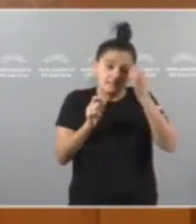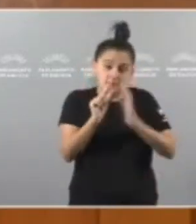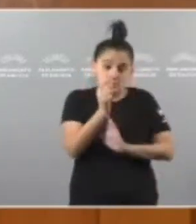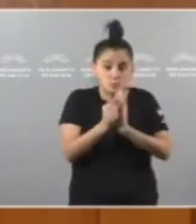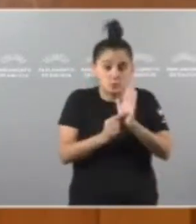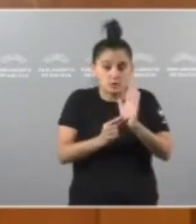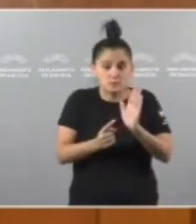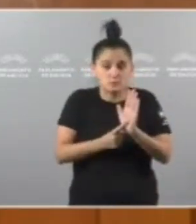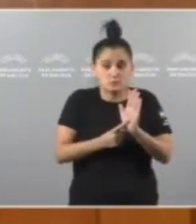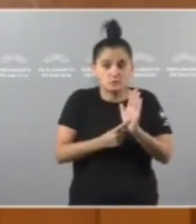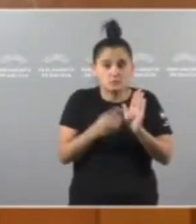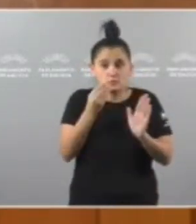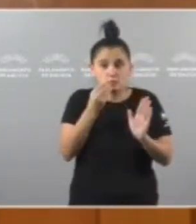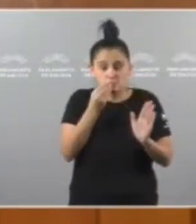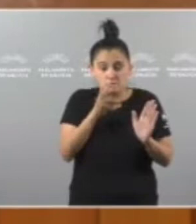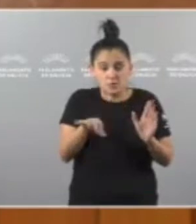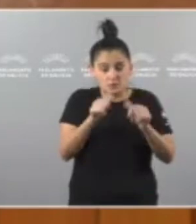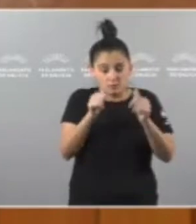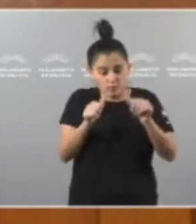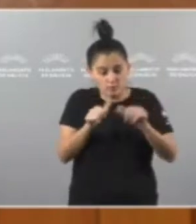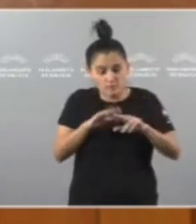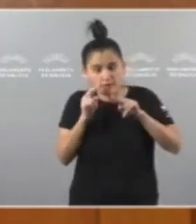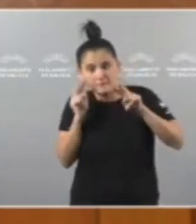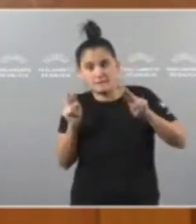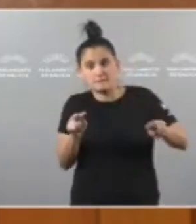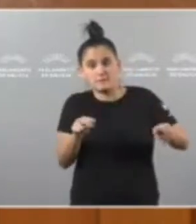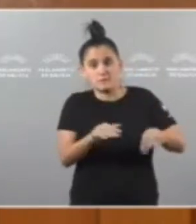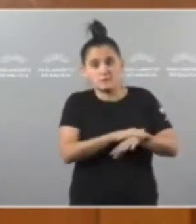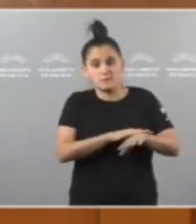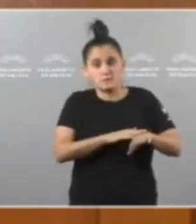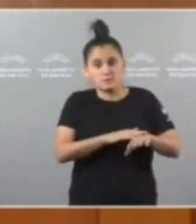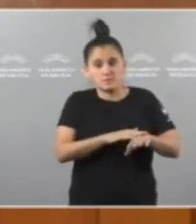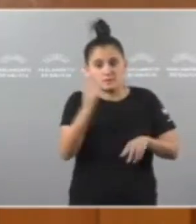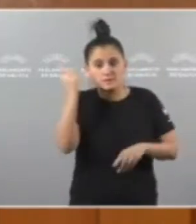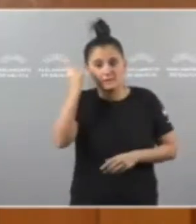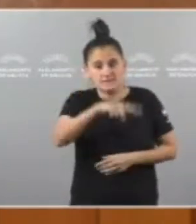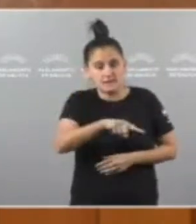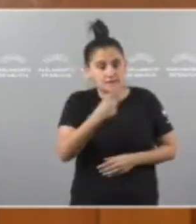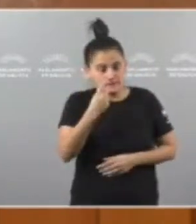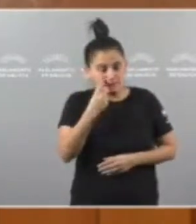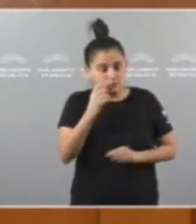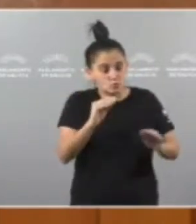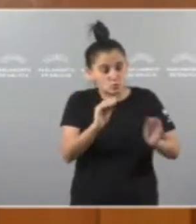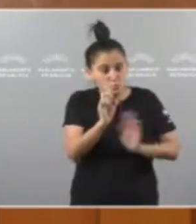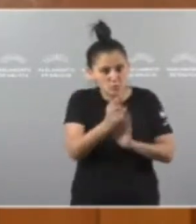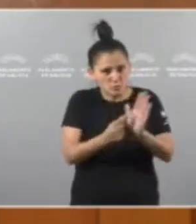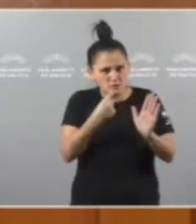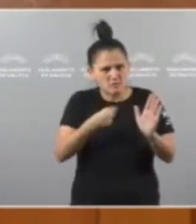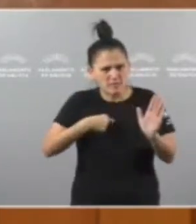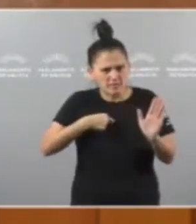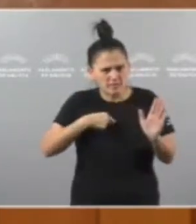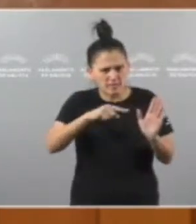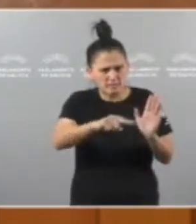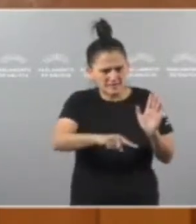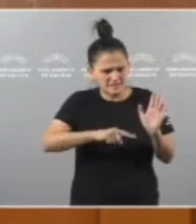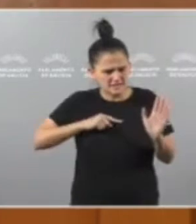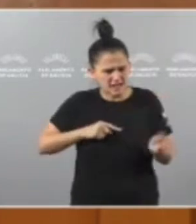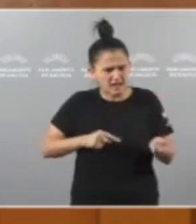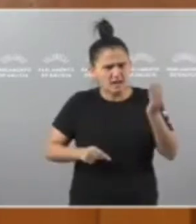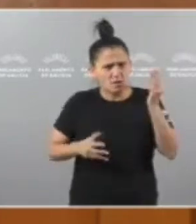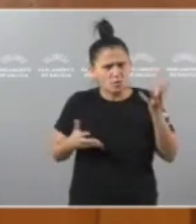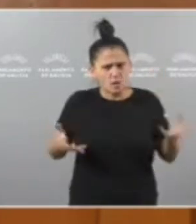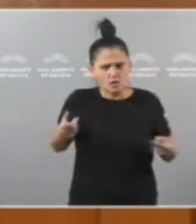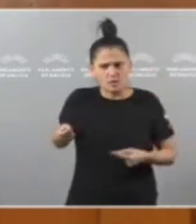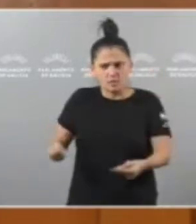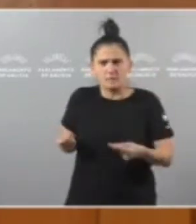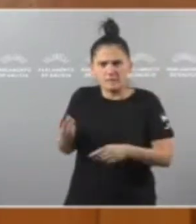o mellor retrato dun goberno sabe o que nos din hoxe estes orzamentos que se debaten